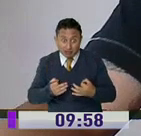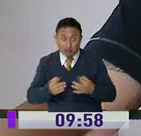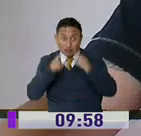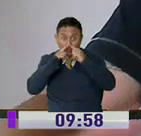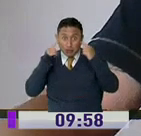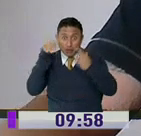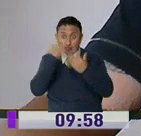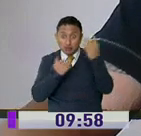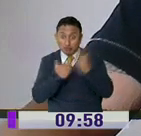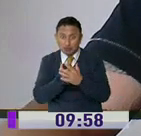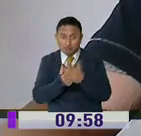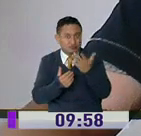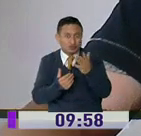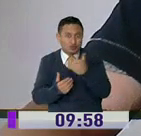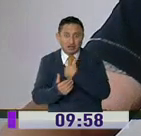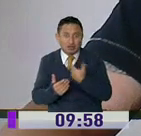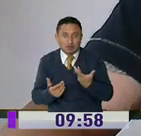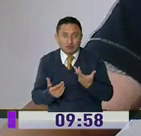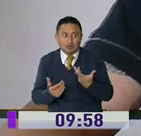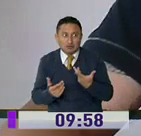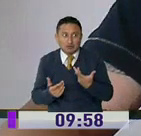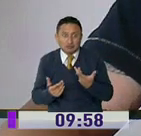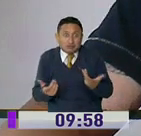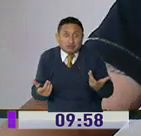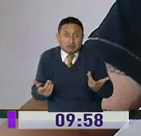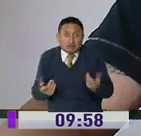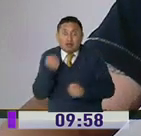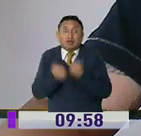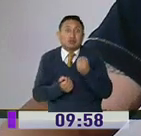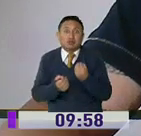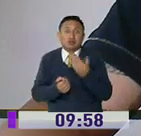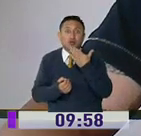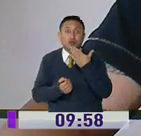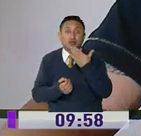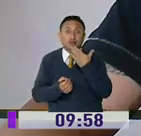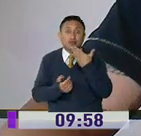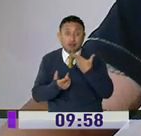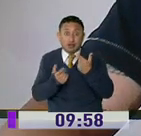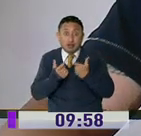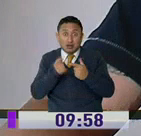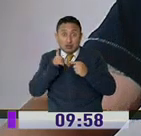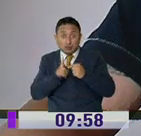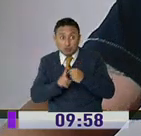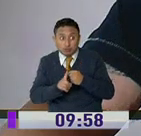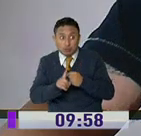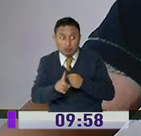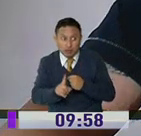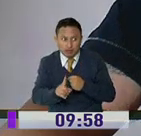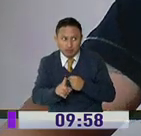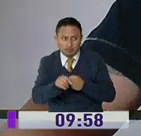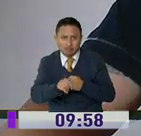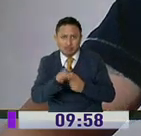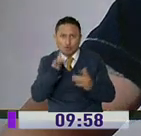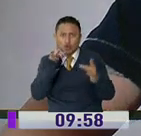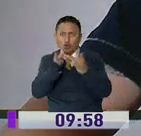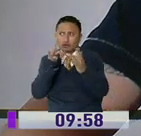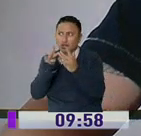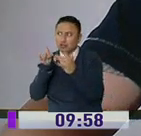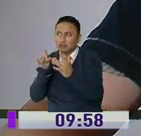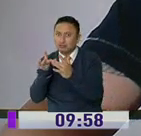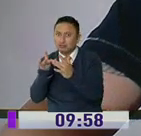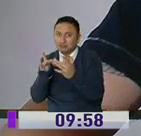los guantes o las protecciones exactas. Y en el momento de salir, el contacto que tengas